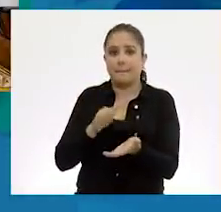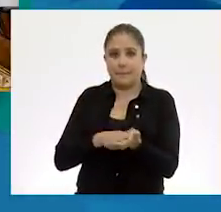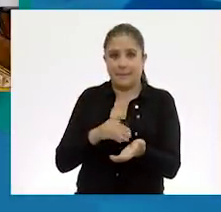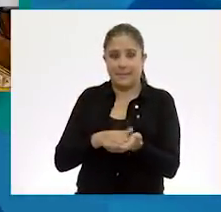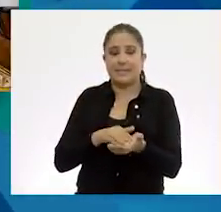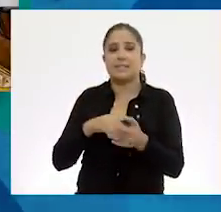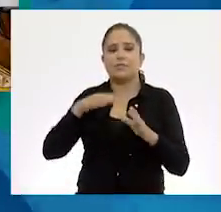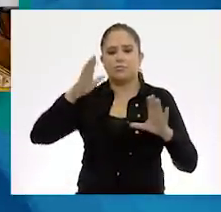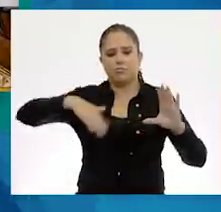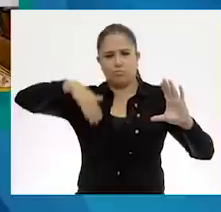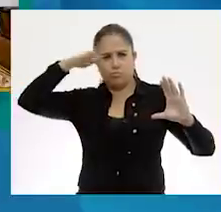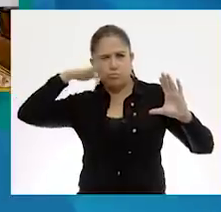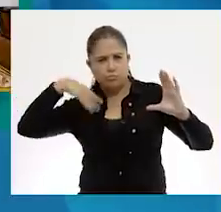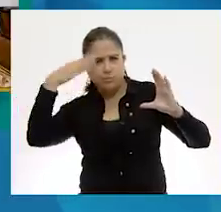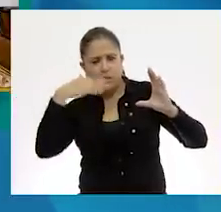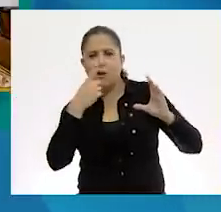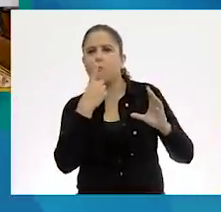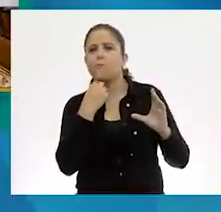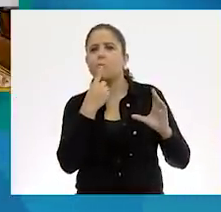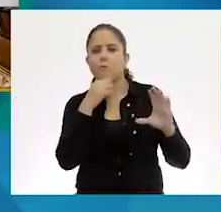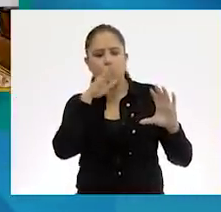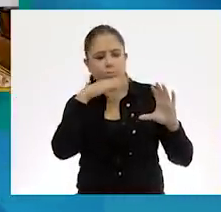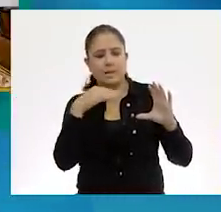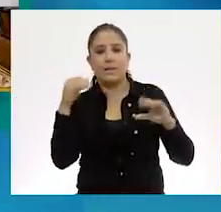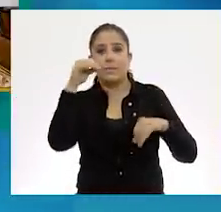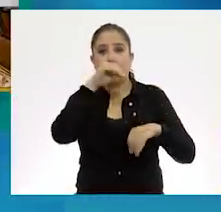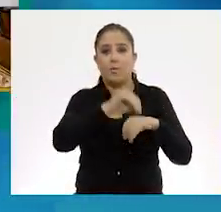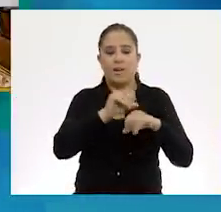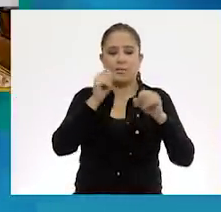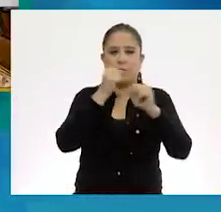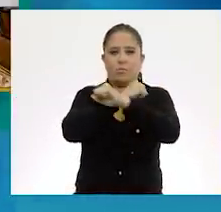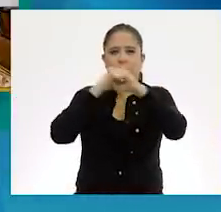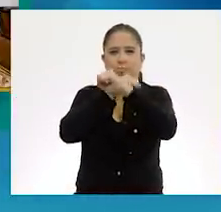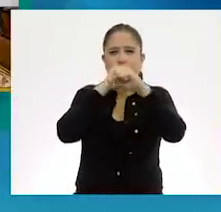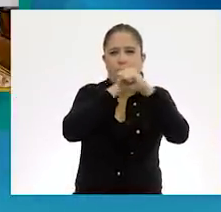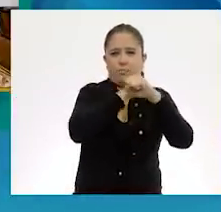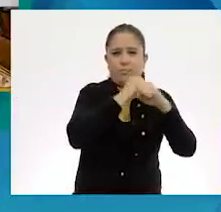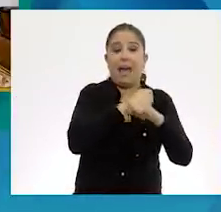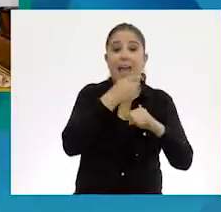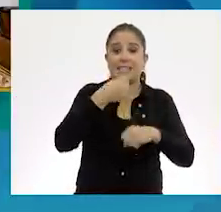Se pintaban de rojo y se les ponían cohetes y los quemaban en Semana Santa.